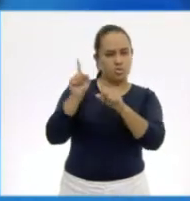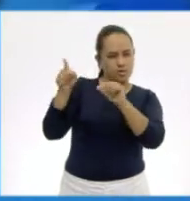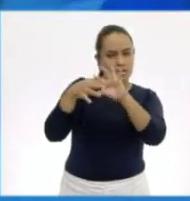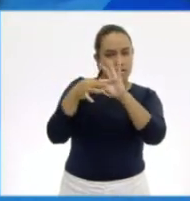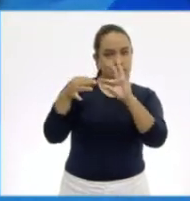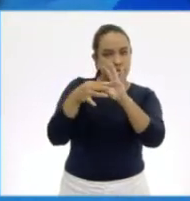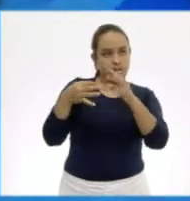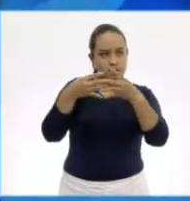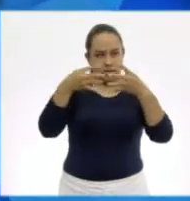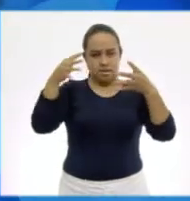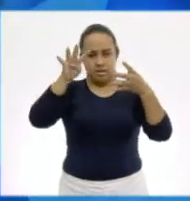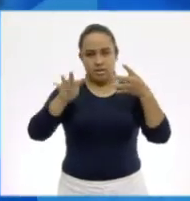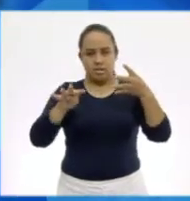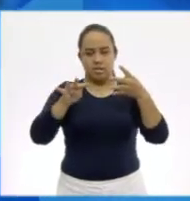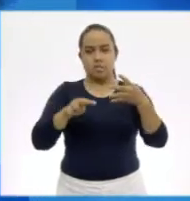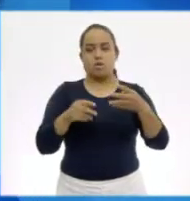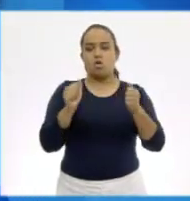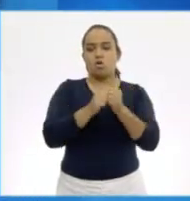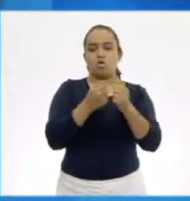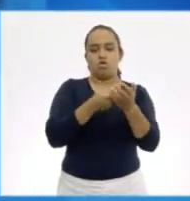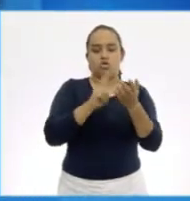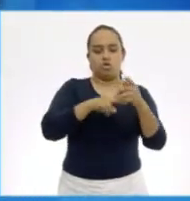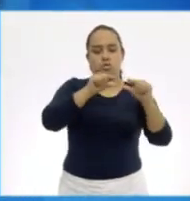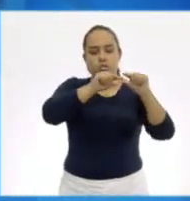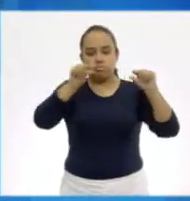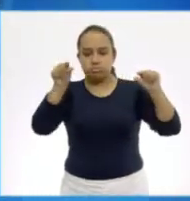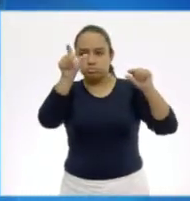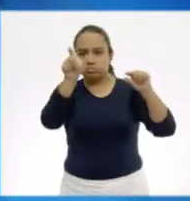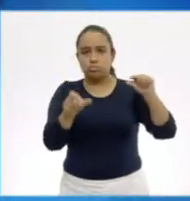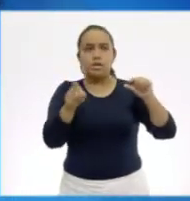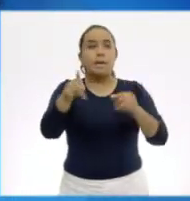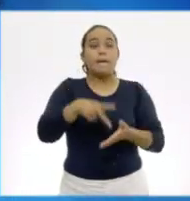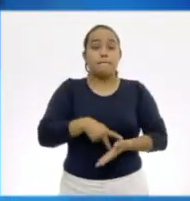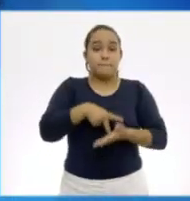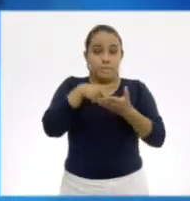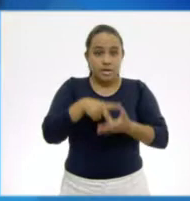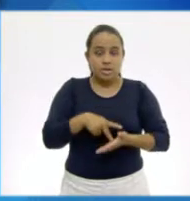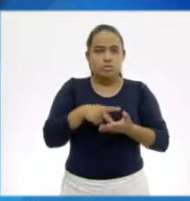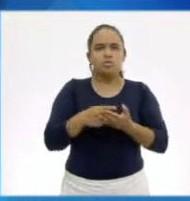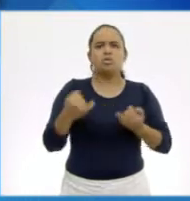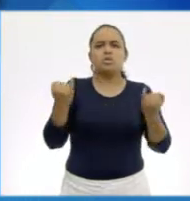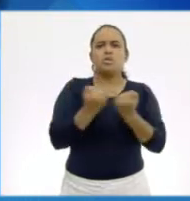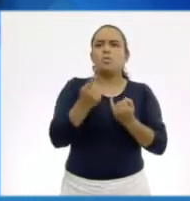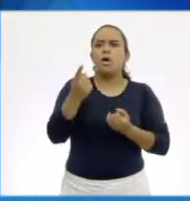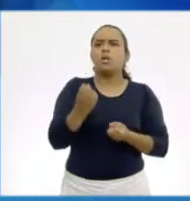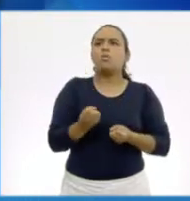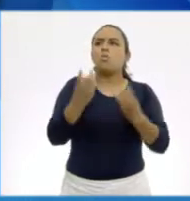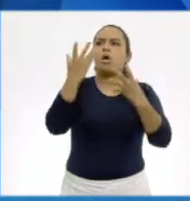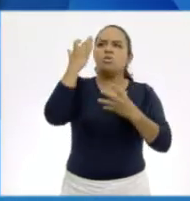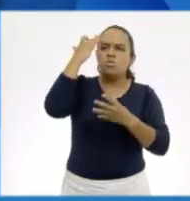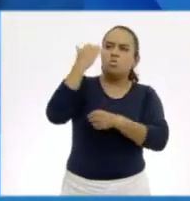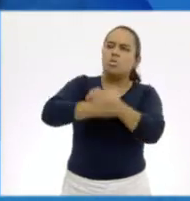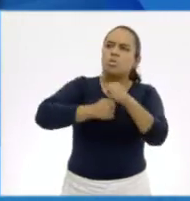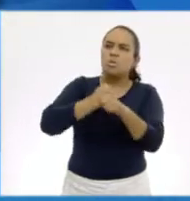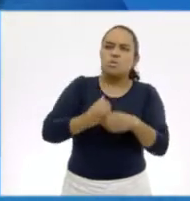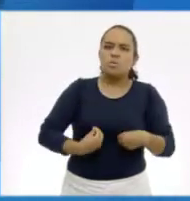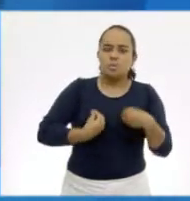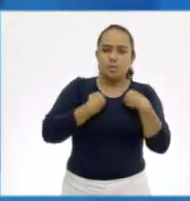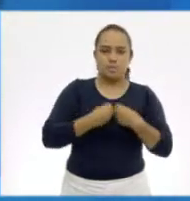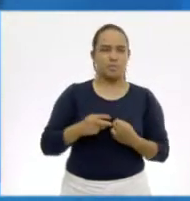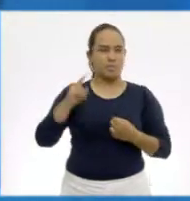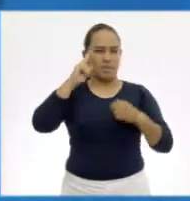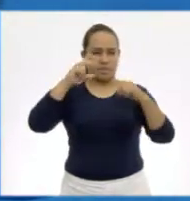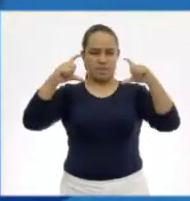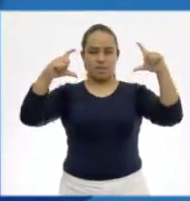una tabla de doble entrada en la cual nos pone su peso y el tiempo que llegan a vivir. Si te fijas en el peso, entre